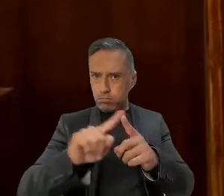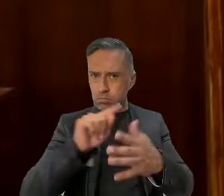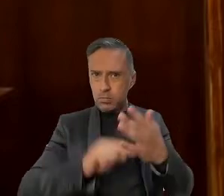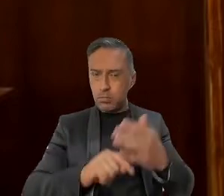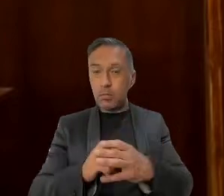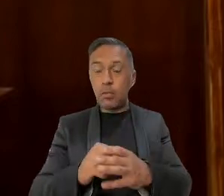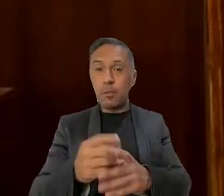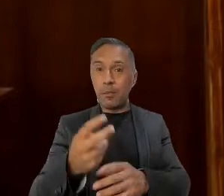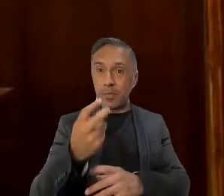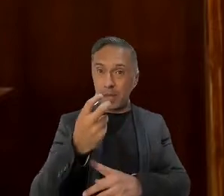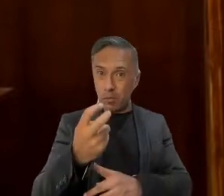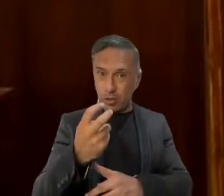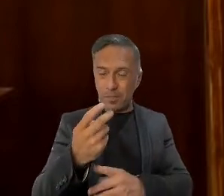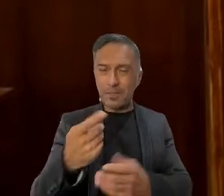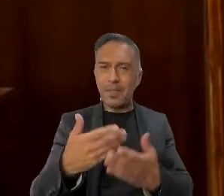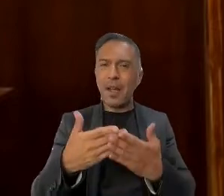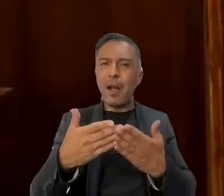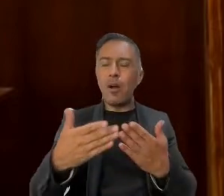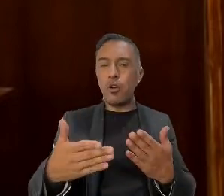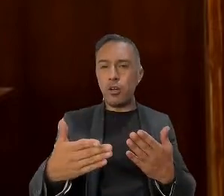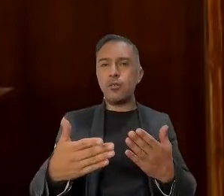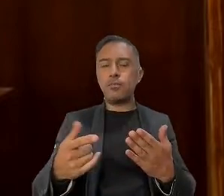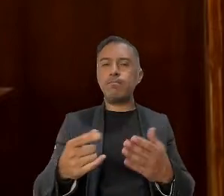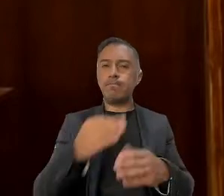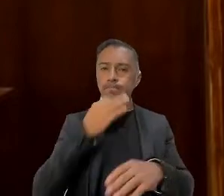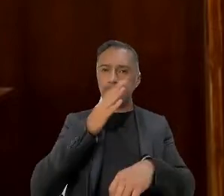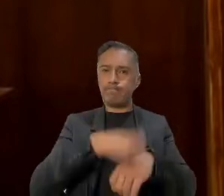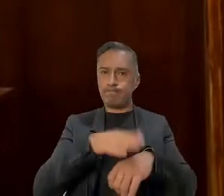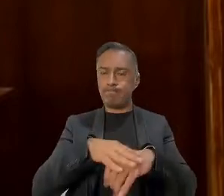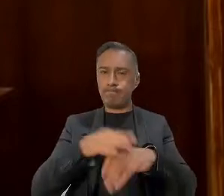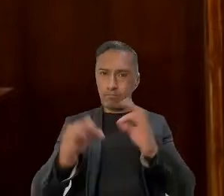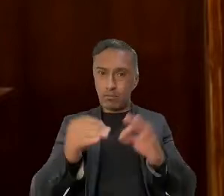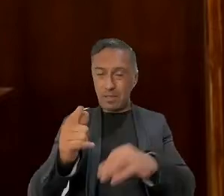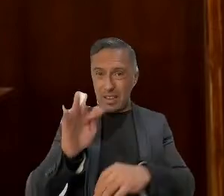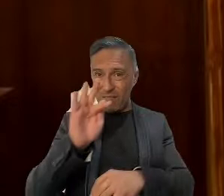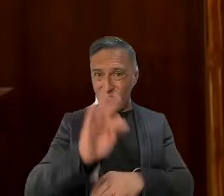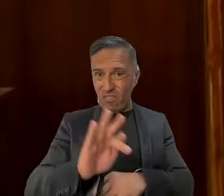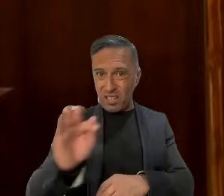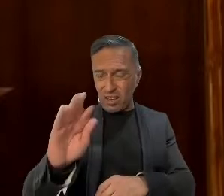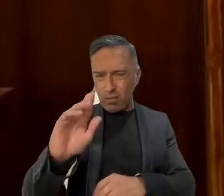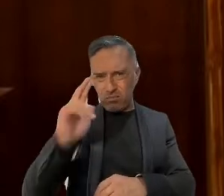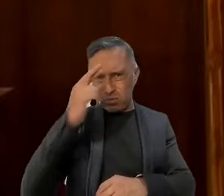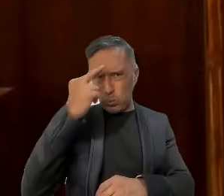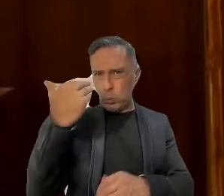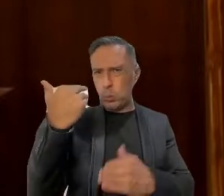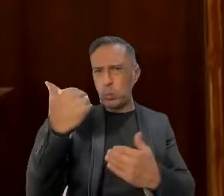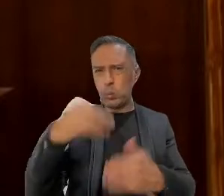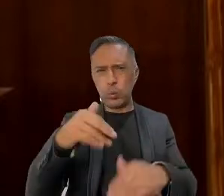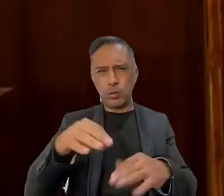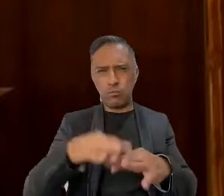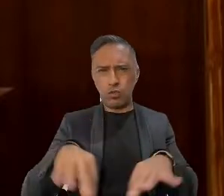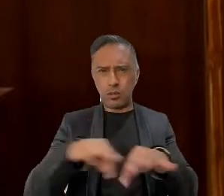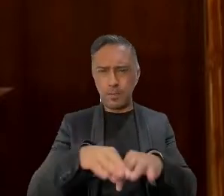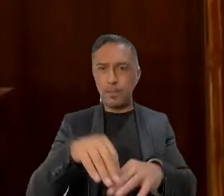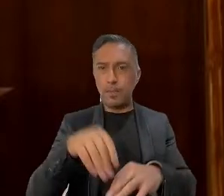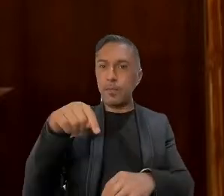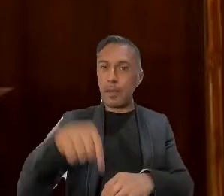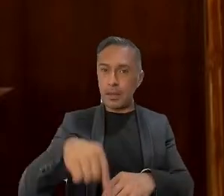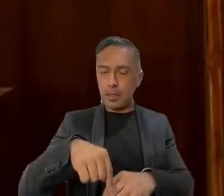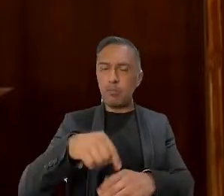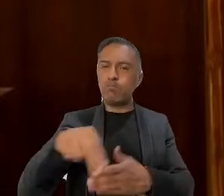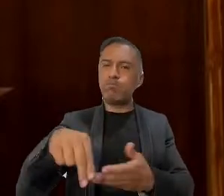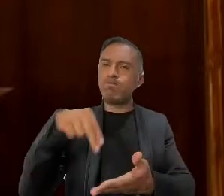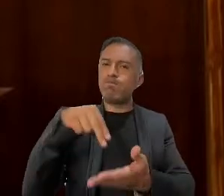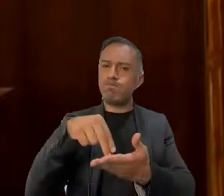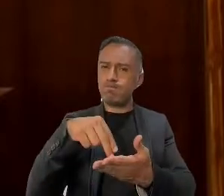expuesto y con el ánimo de recordar esta fecha tan significativa, desde esta tribuna los invito